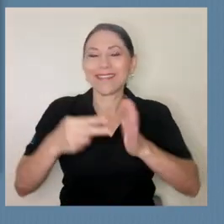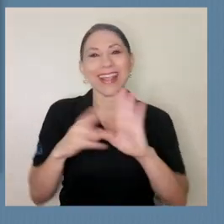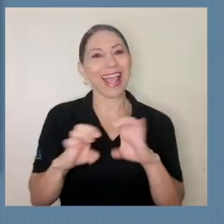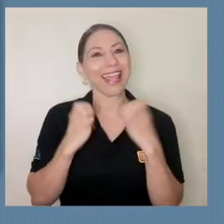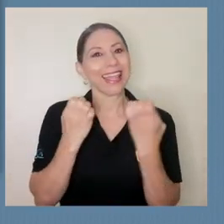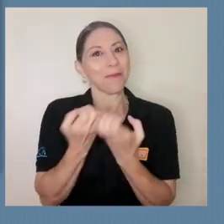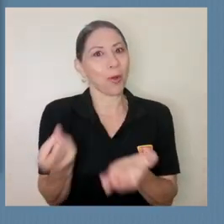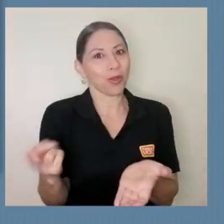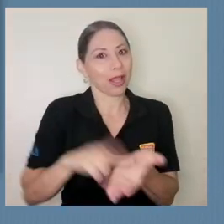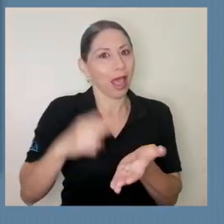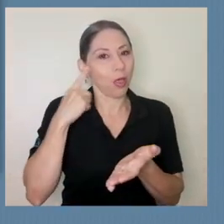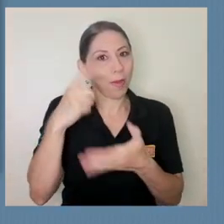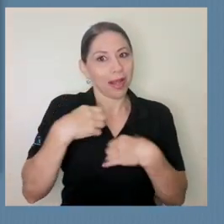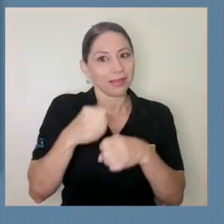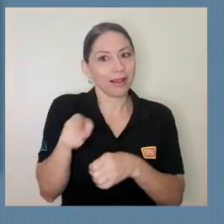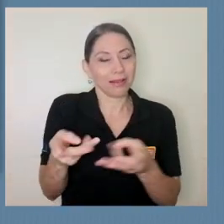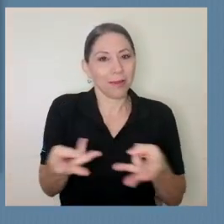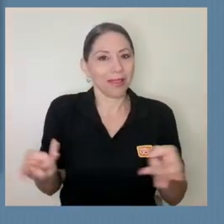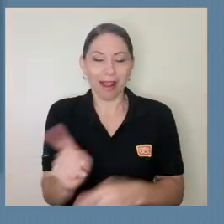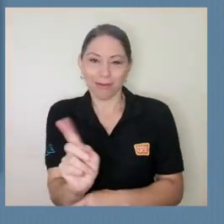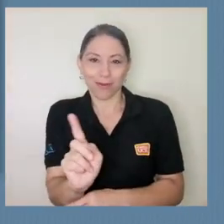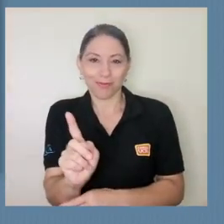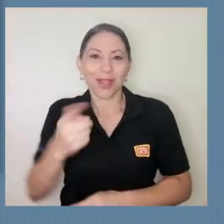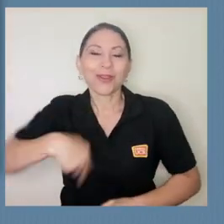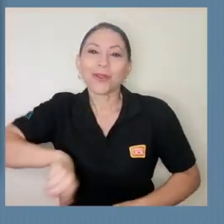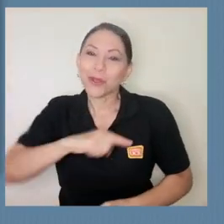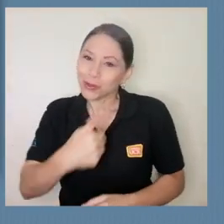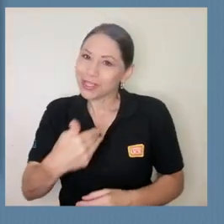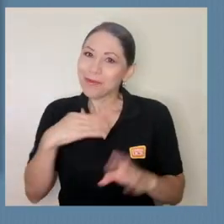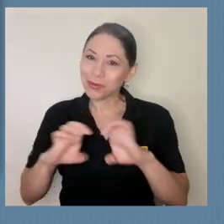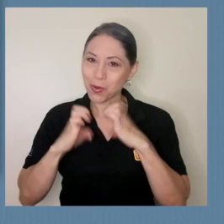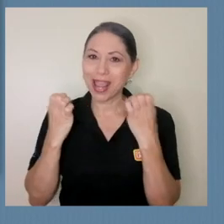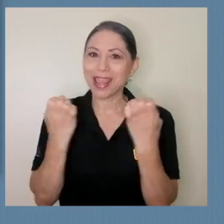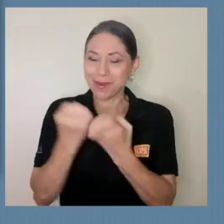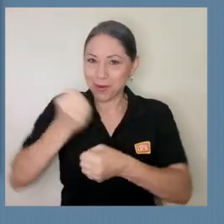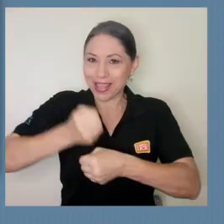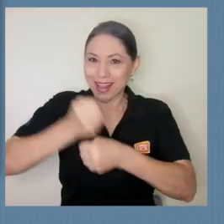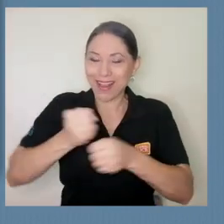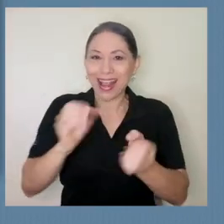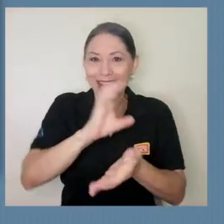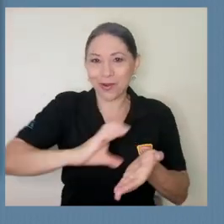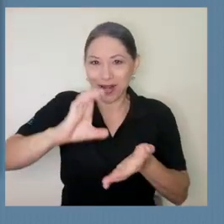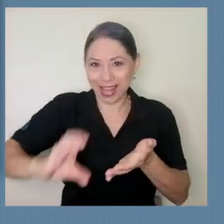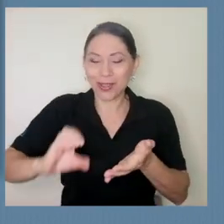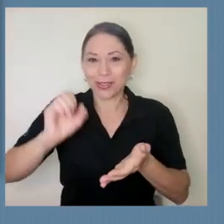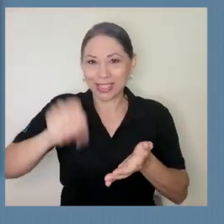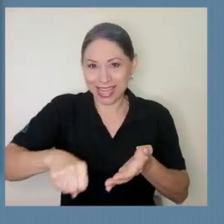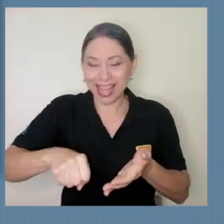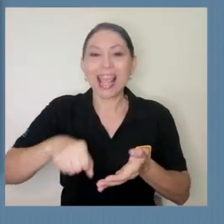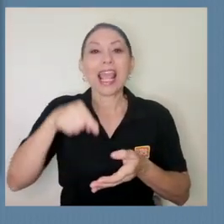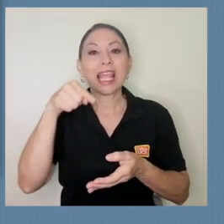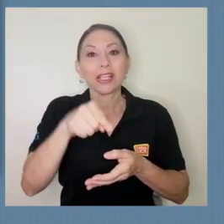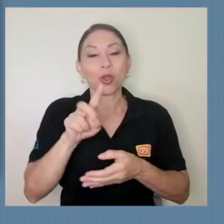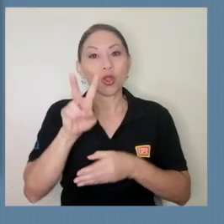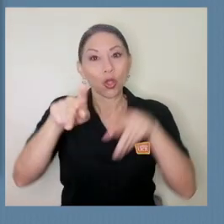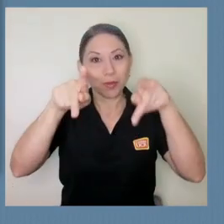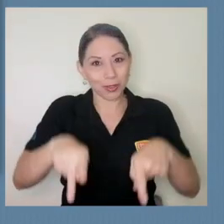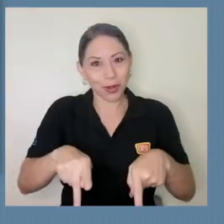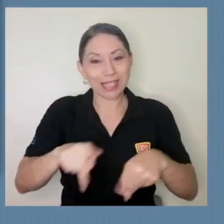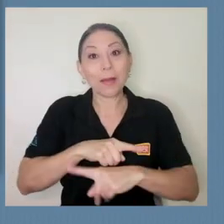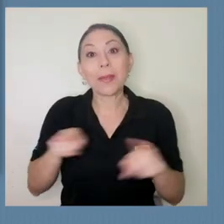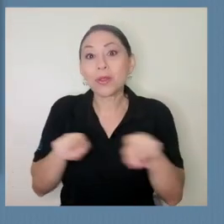contenidos y no tenemos un equipo si de planilla del colegio que son dos personas pero ha habido aportes